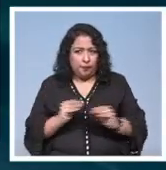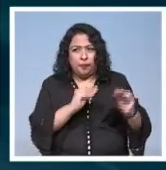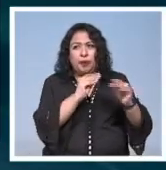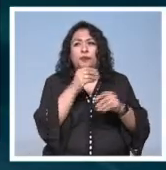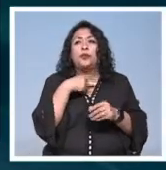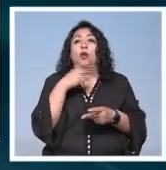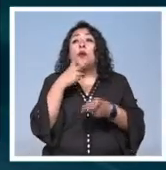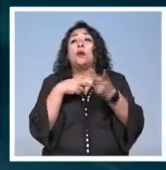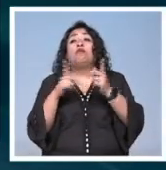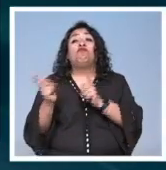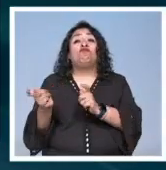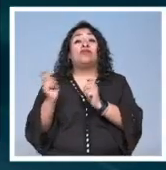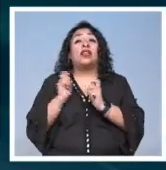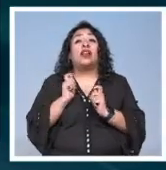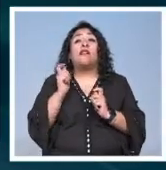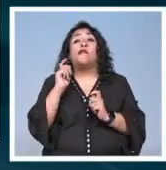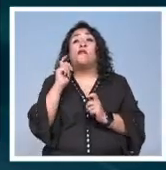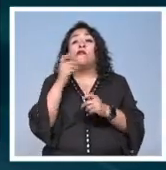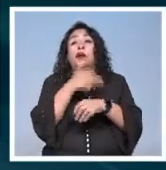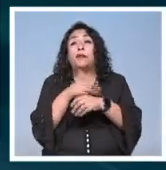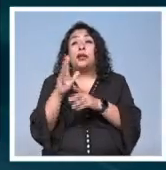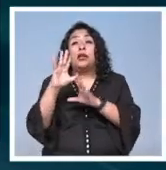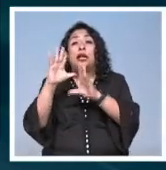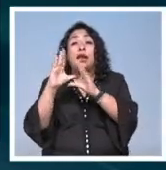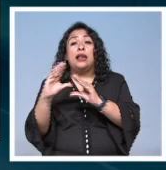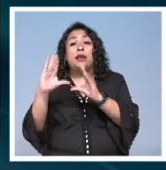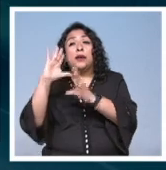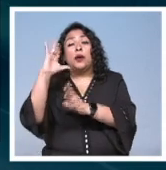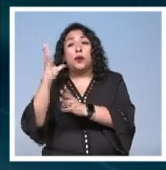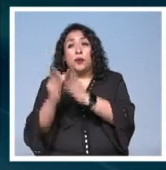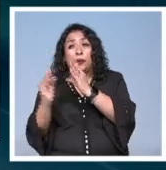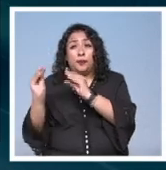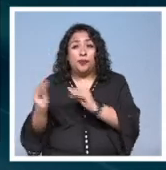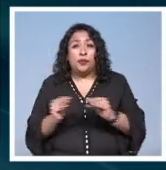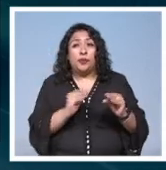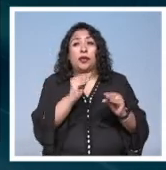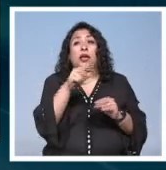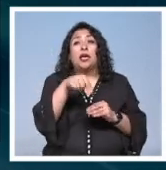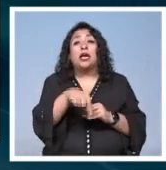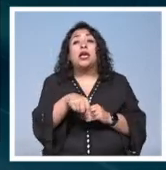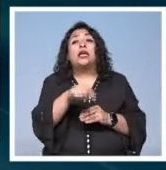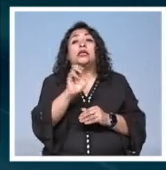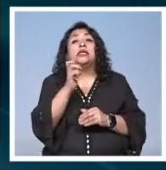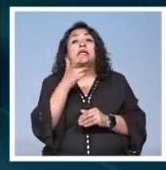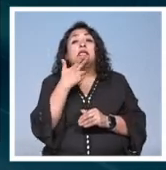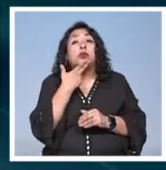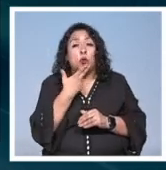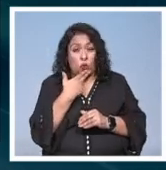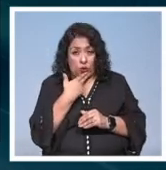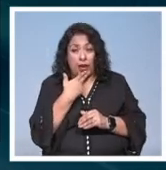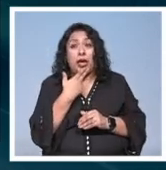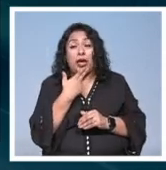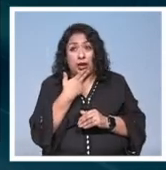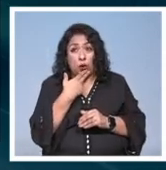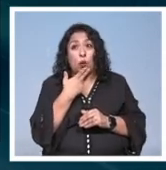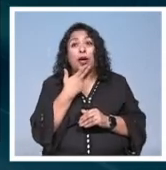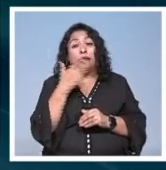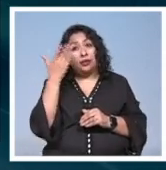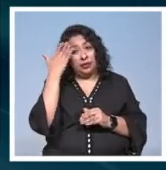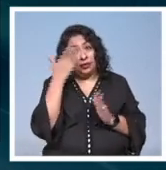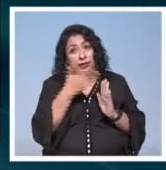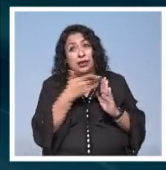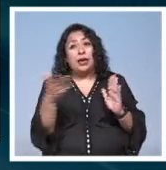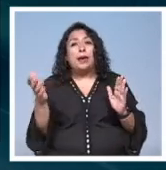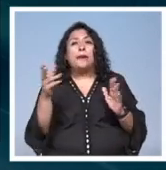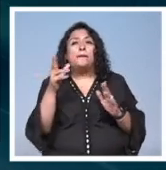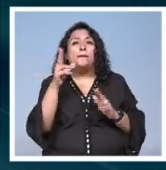Vengo de familias exiliadas del Líbano que llegaron al territorio chihuahuense y durante la época de